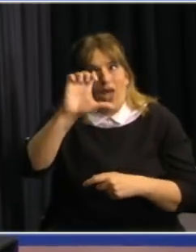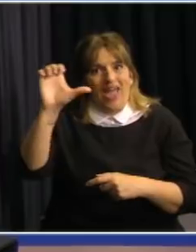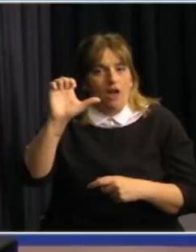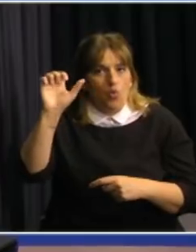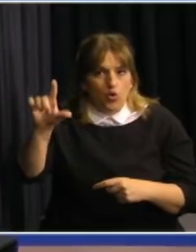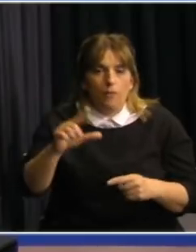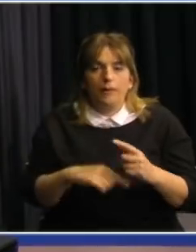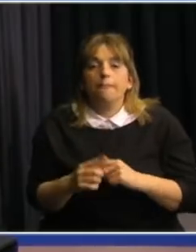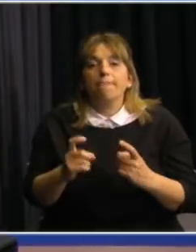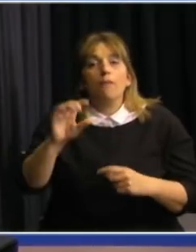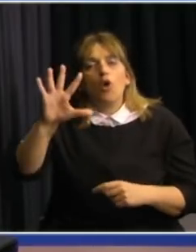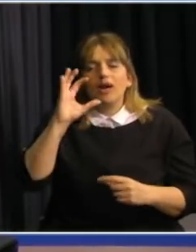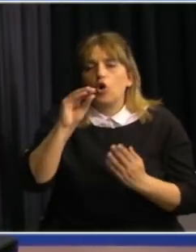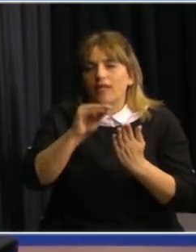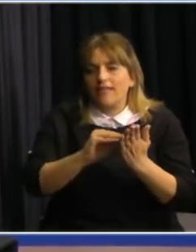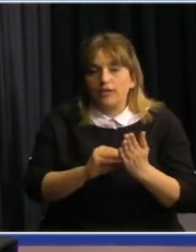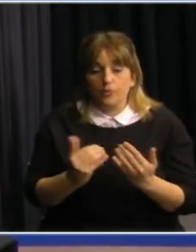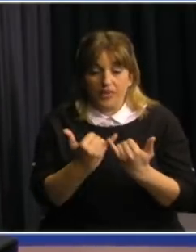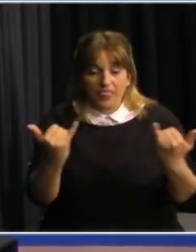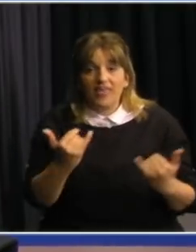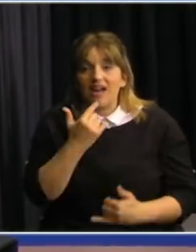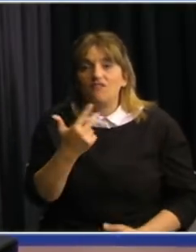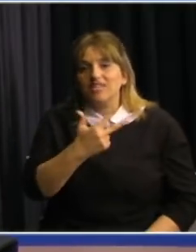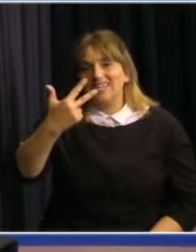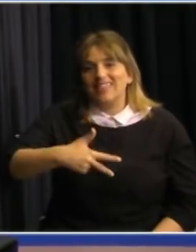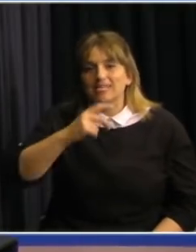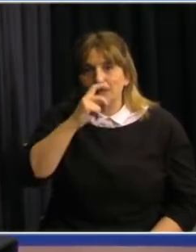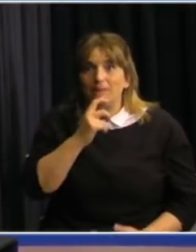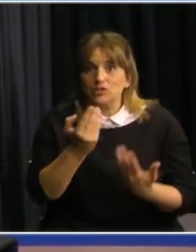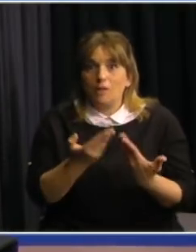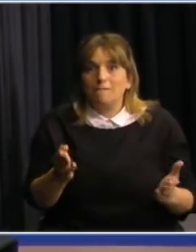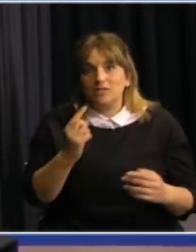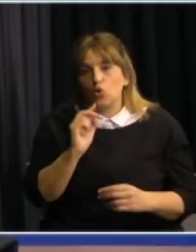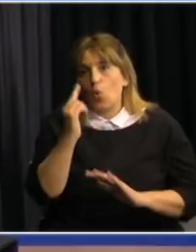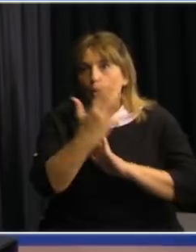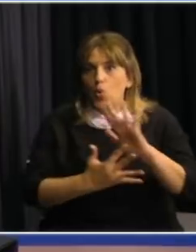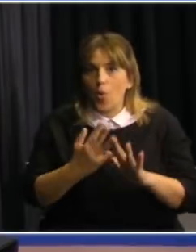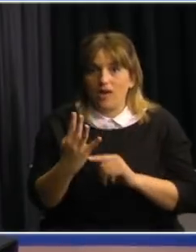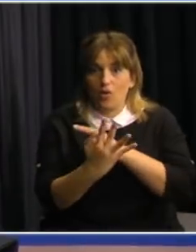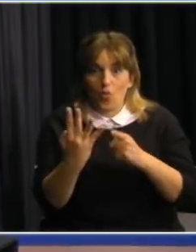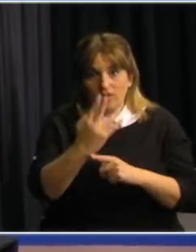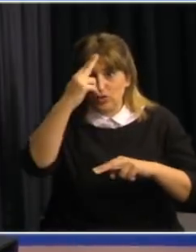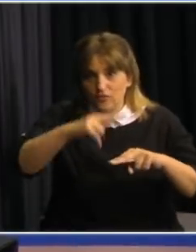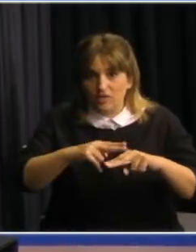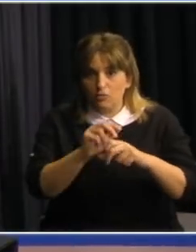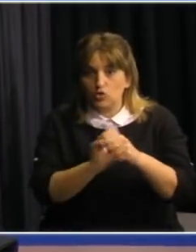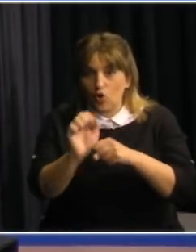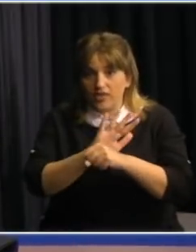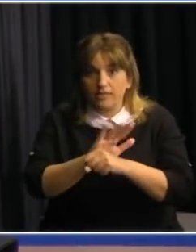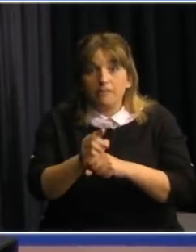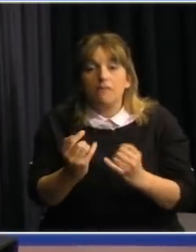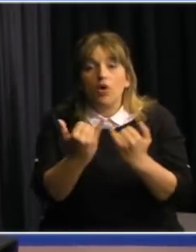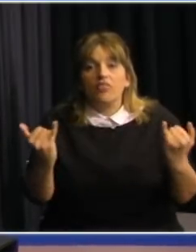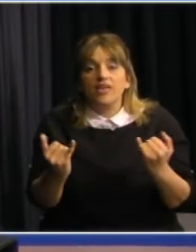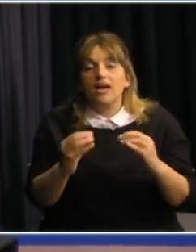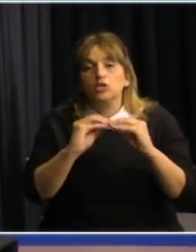Debemos recordar algunos datos. El 13 de marzo, cuando los primeros 4 casos arribaron a Uruguay, ese día hubo